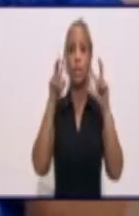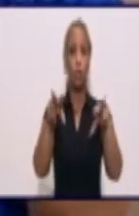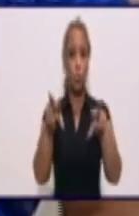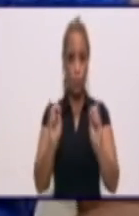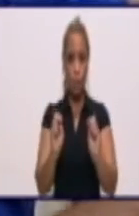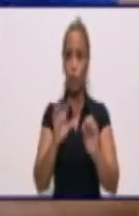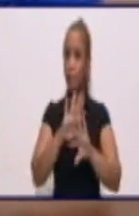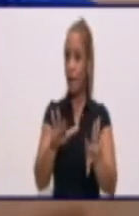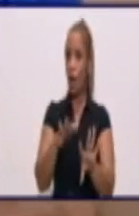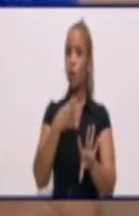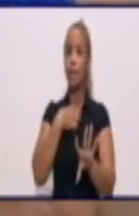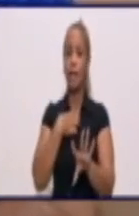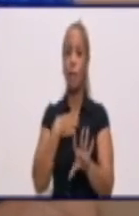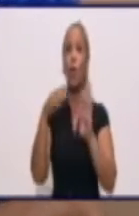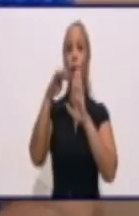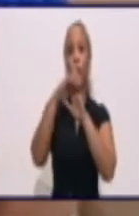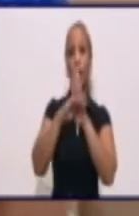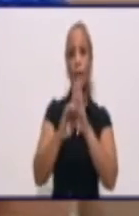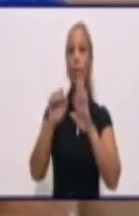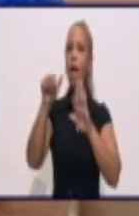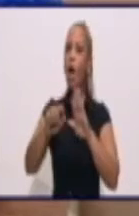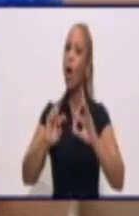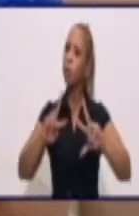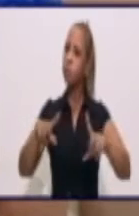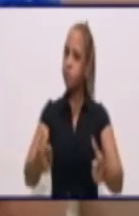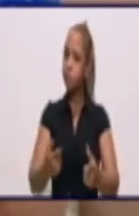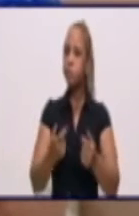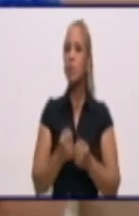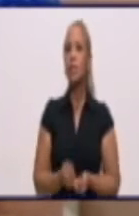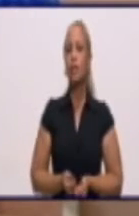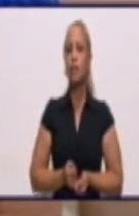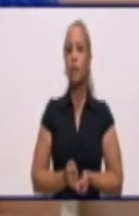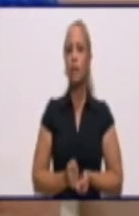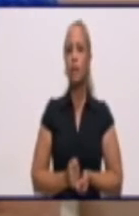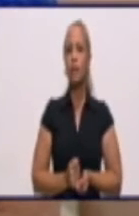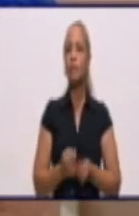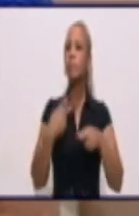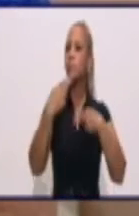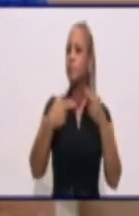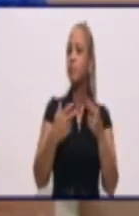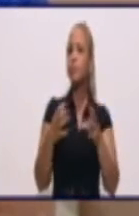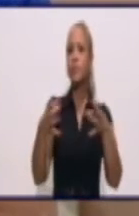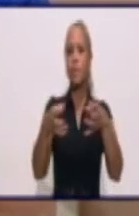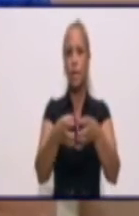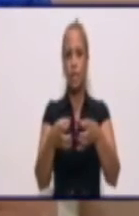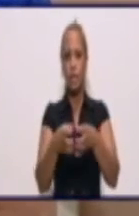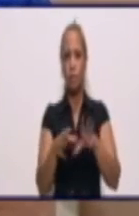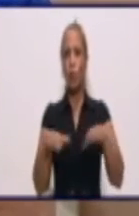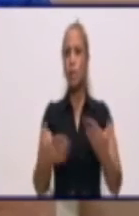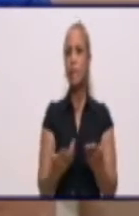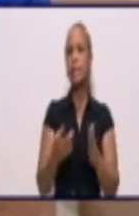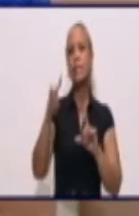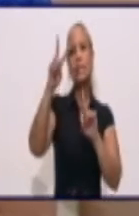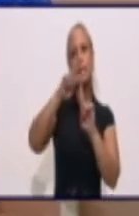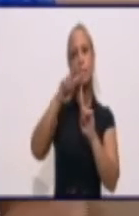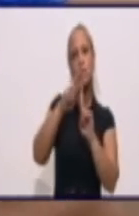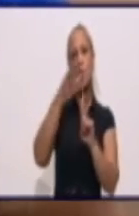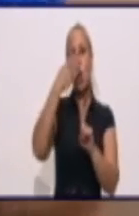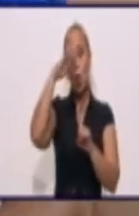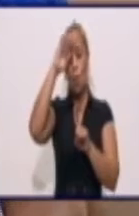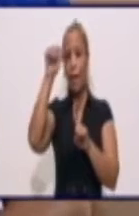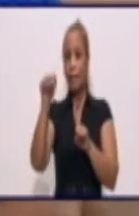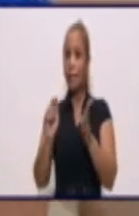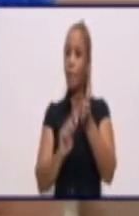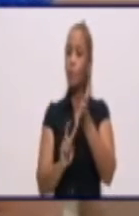el programa y ahora la vamos a retomar. La produce el equipo de la corresponsalía de la Televisión Cubana acá en la